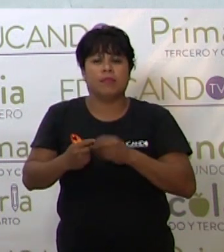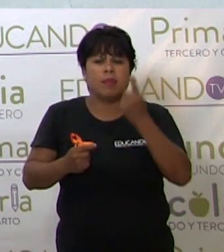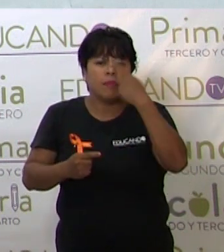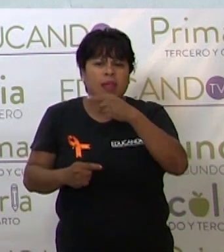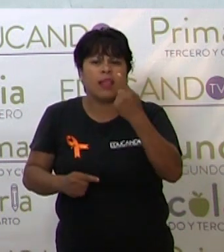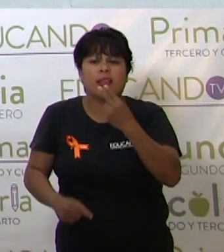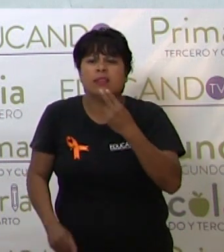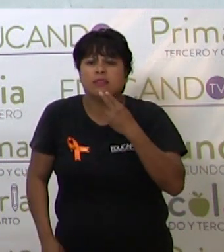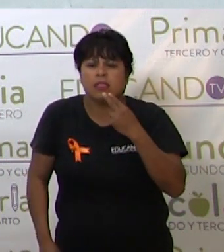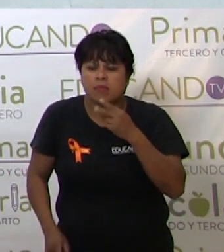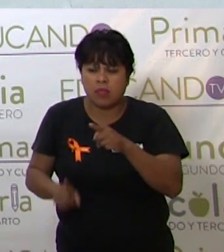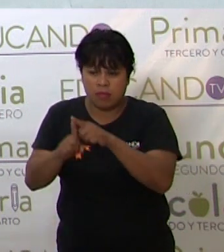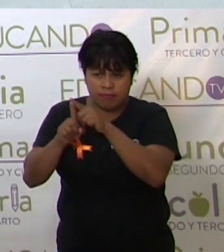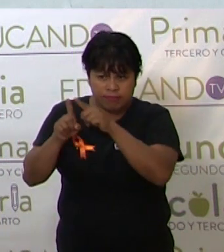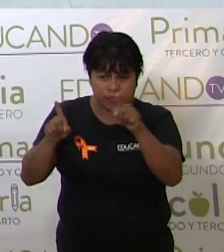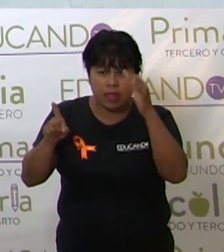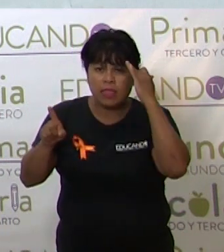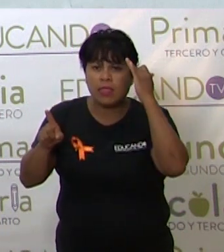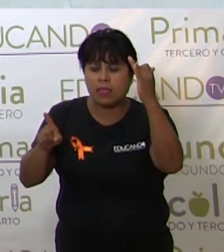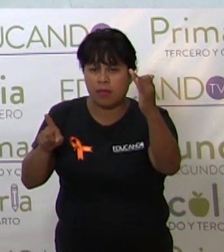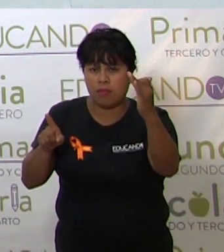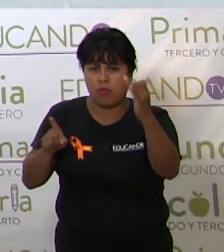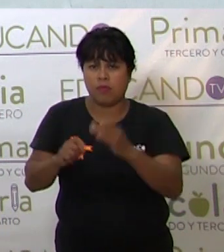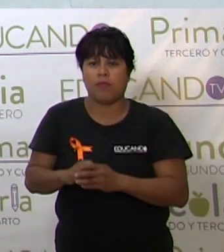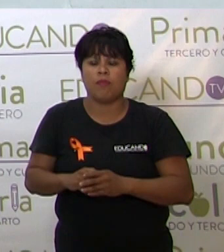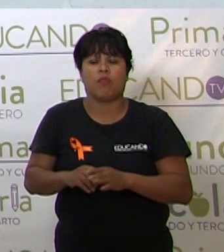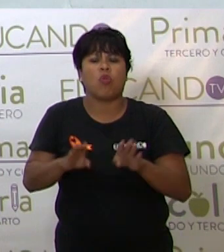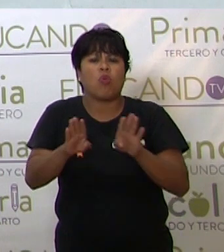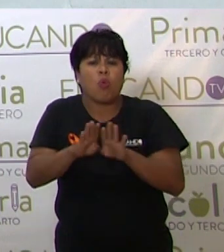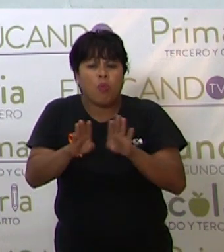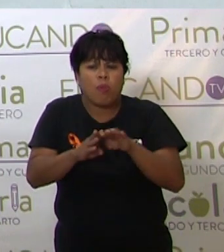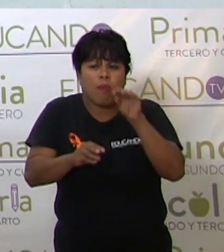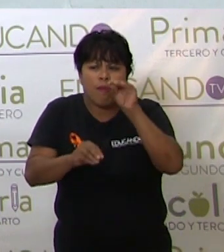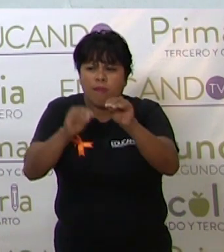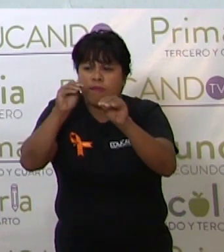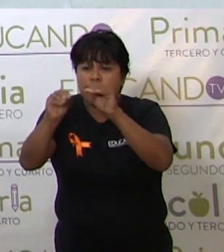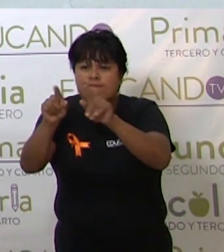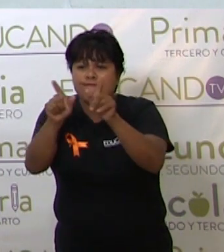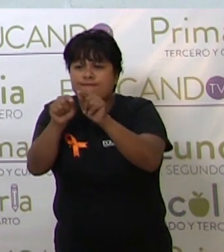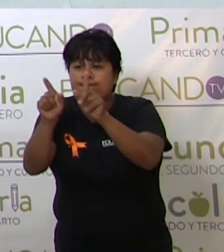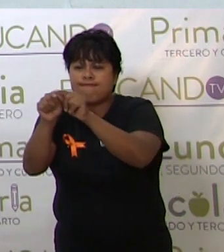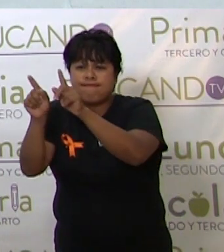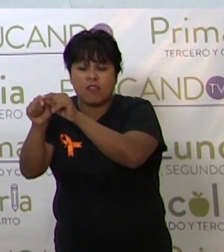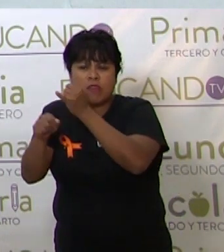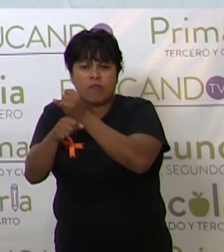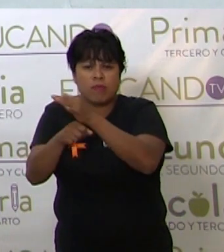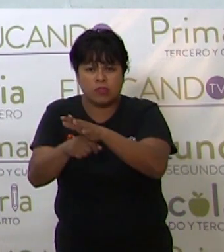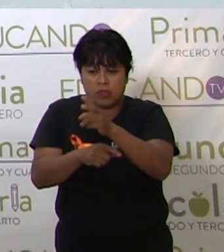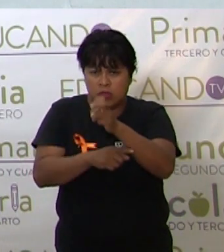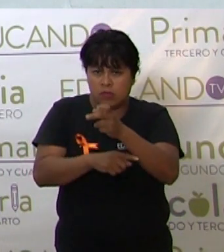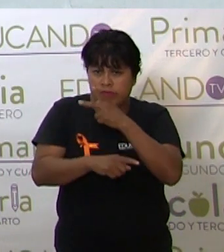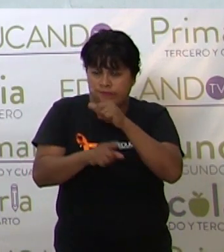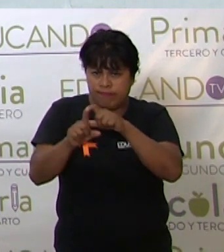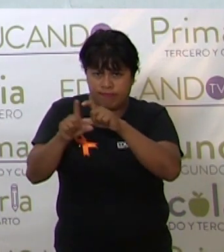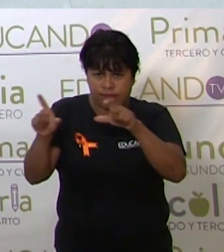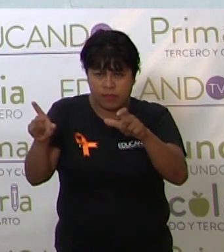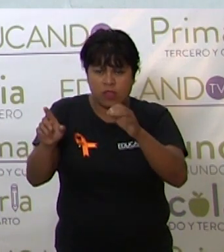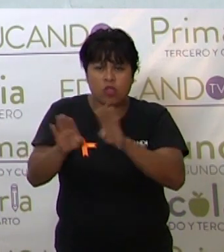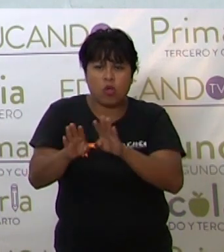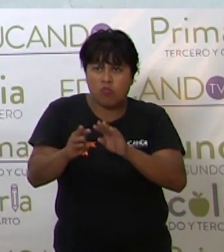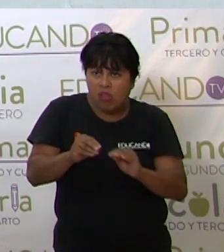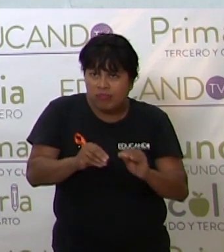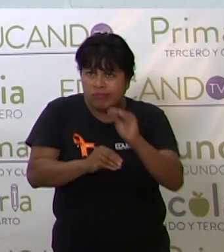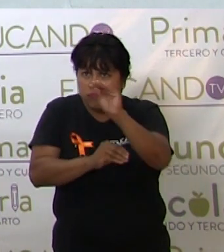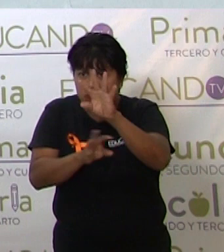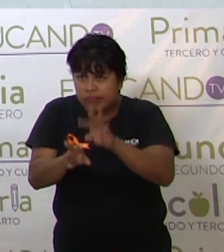qué sirve una línea de tiempo, cómo se sintetiza la información a partir de un texto y se integra